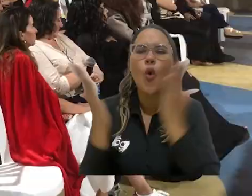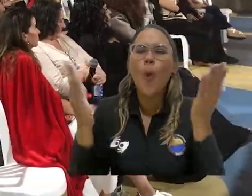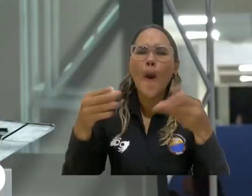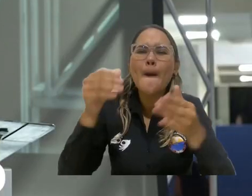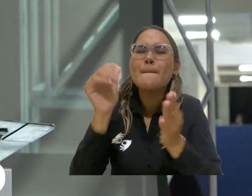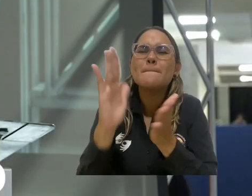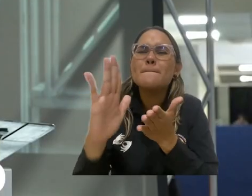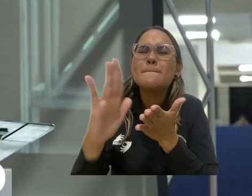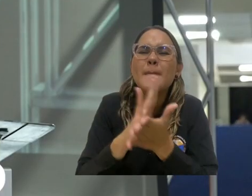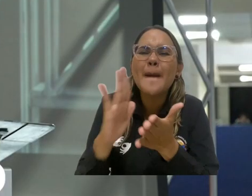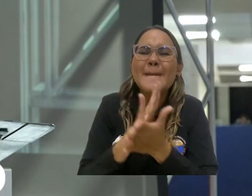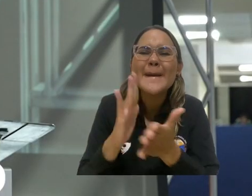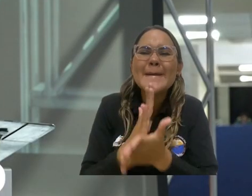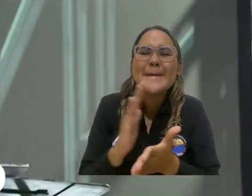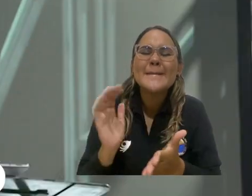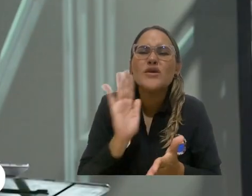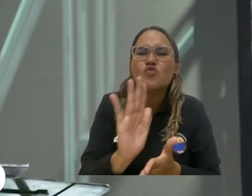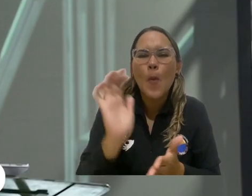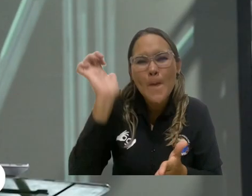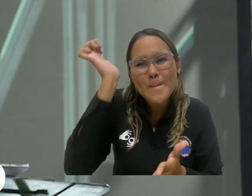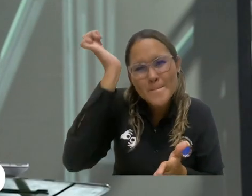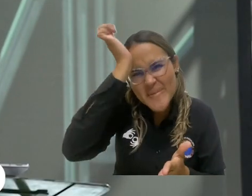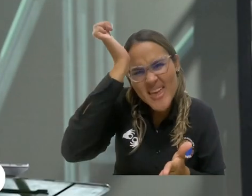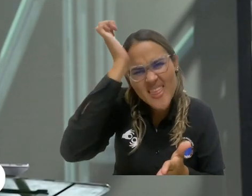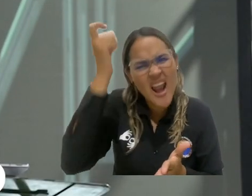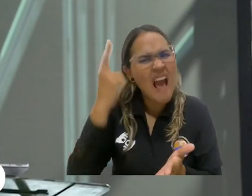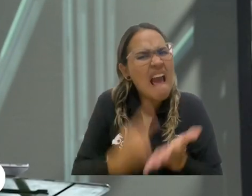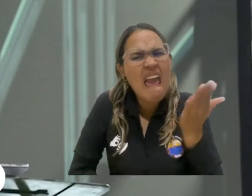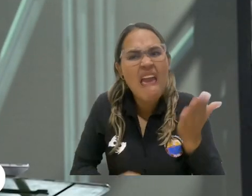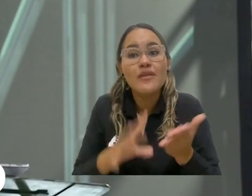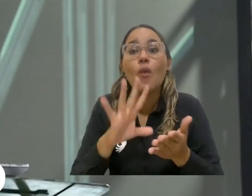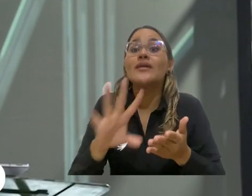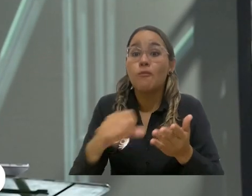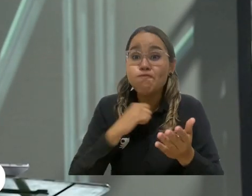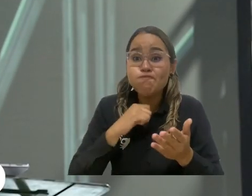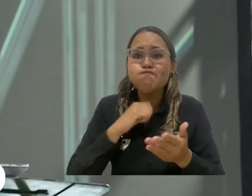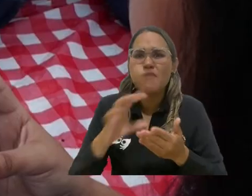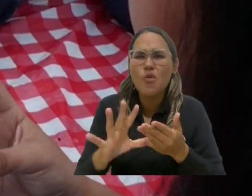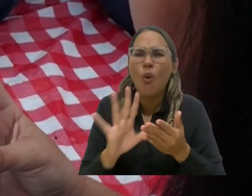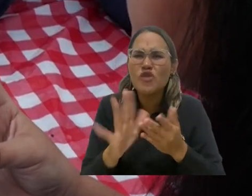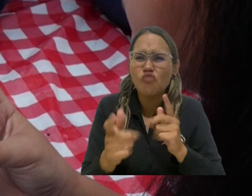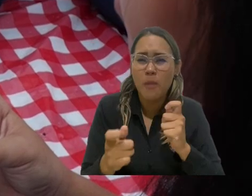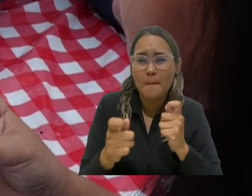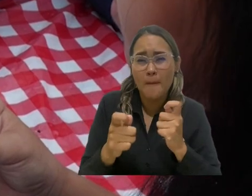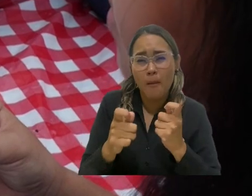Un papel 100% reciclable y es un libro precisamente sobre el microplástico.